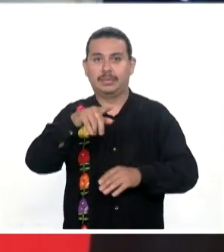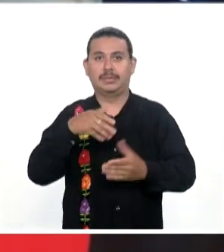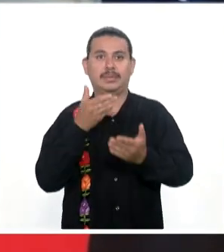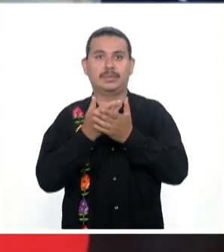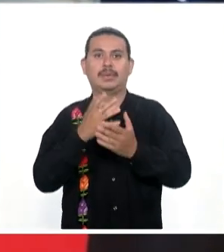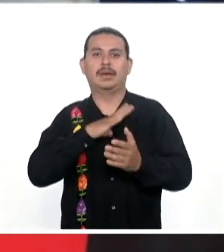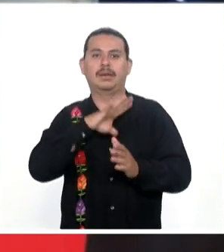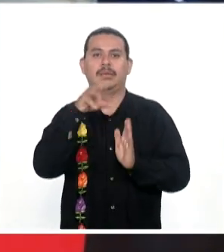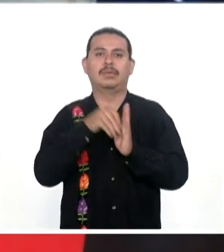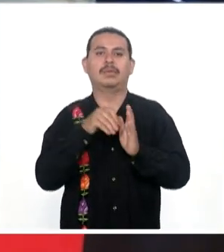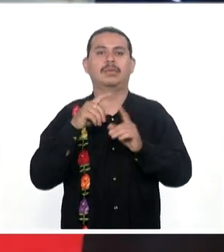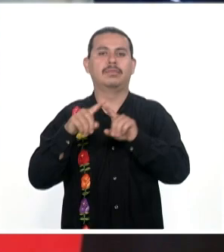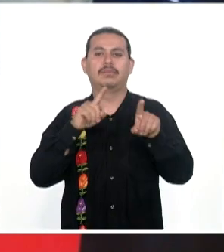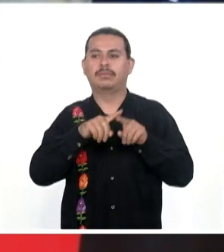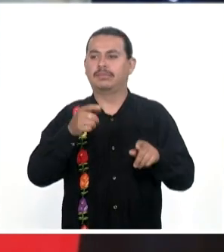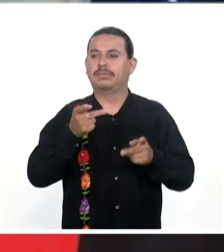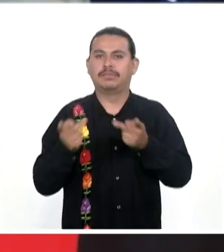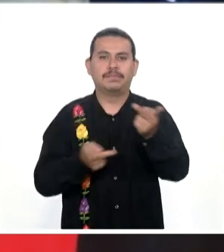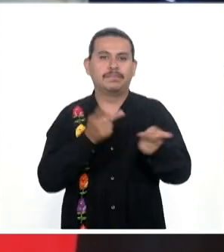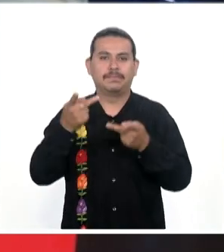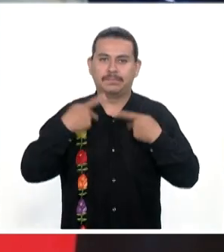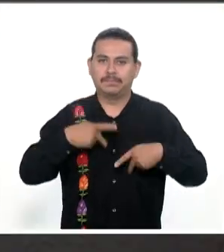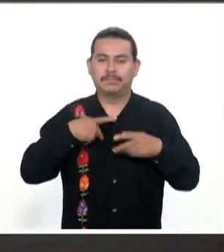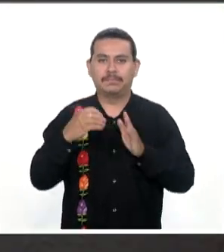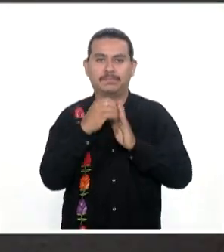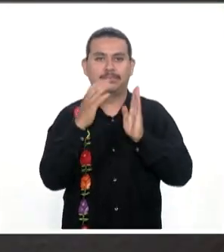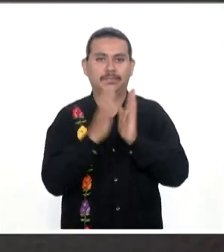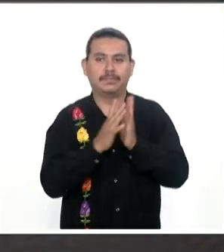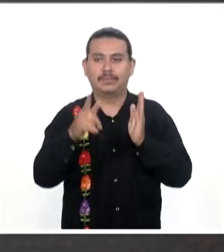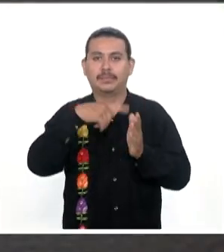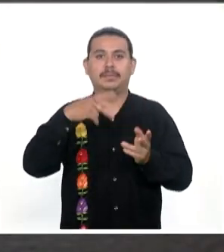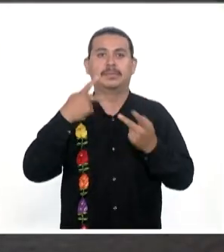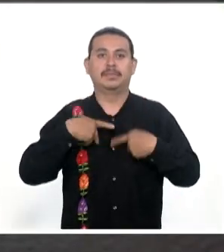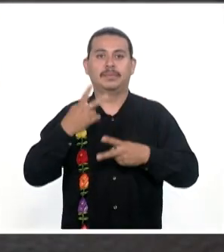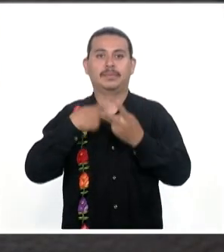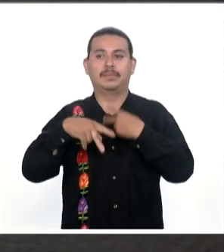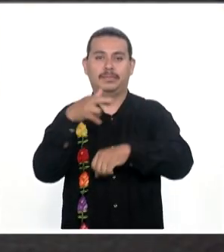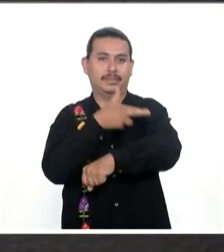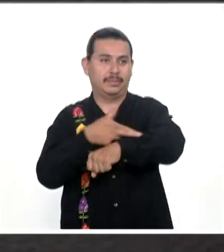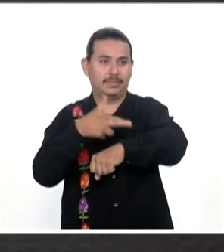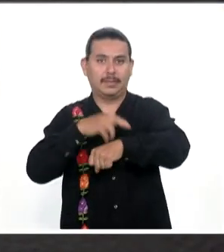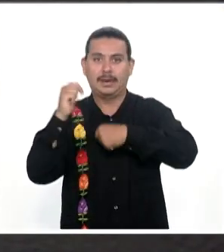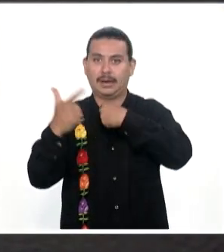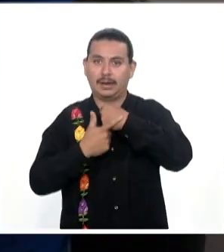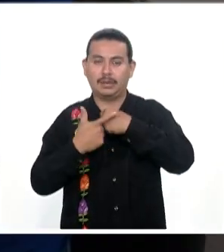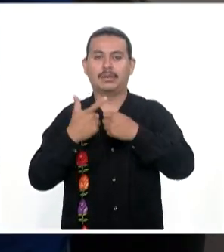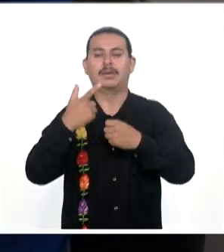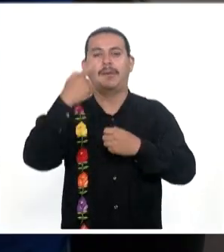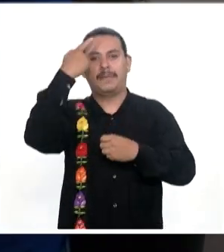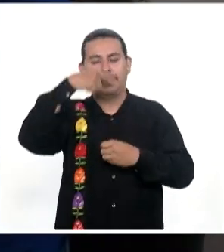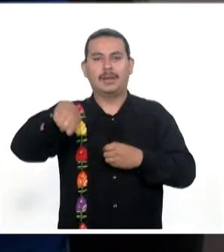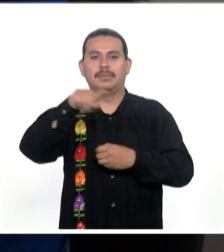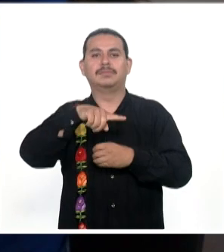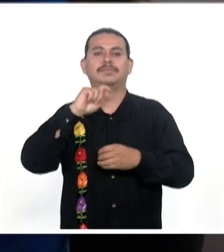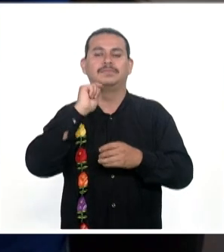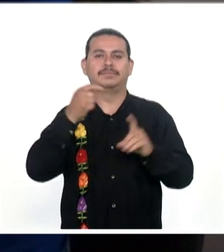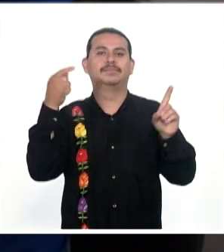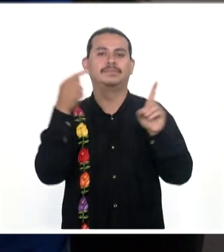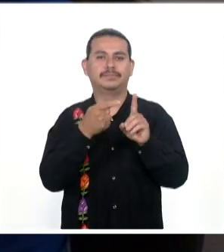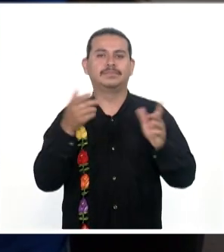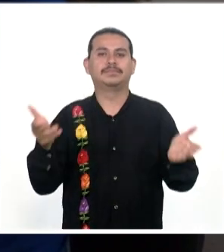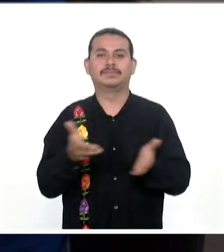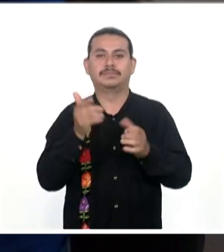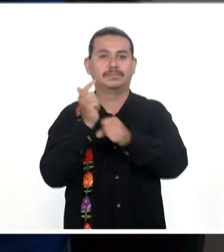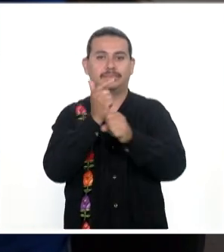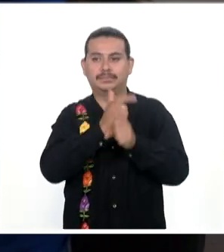Más prósperas Estas A personas Usuarias Que acuden A efectuar Trámites O servicios Con el